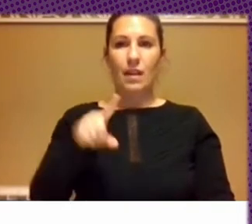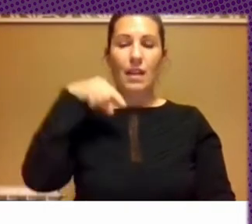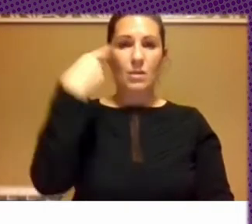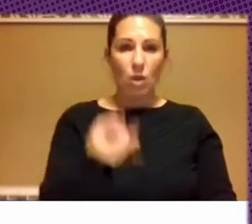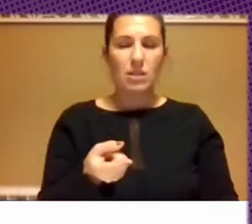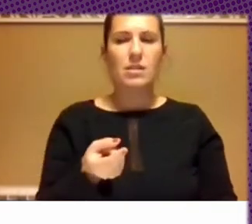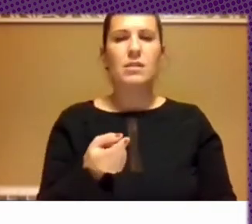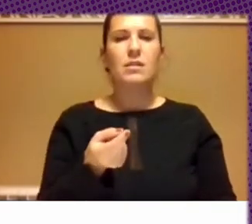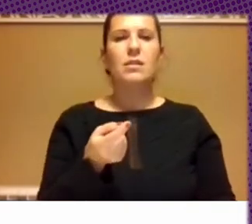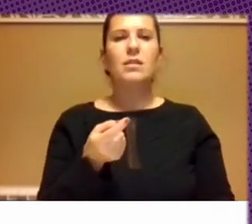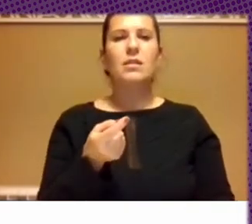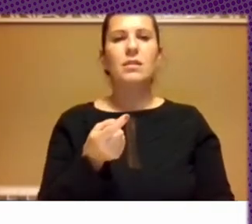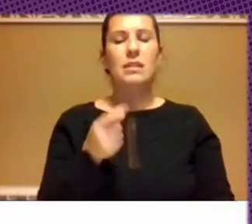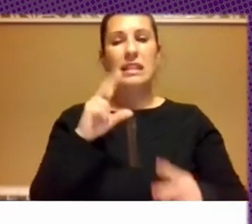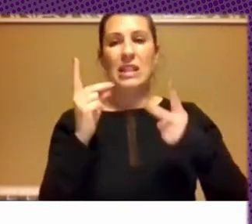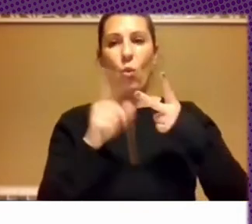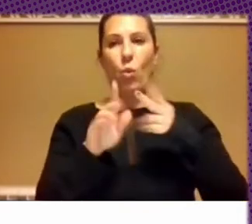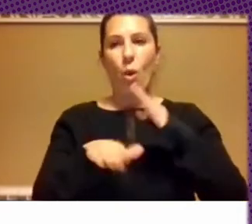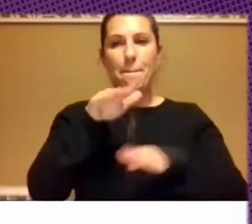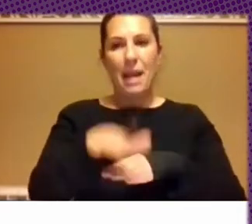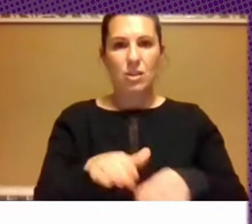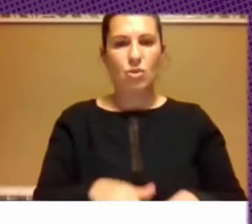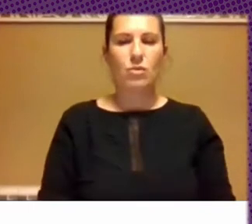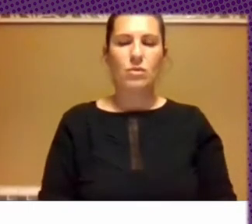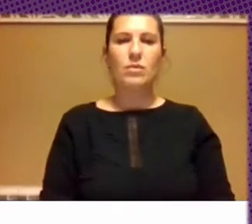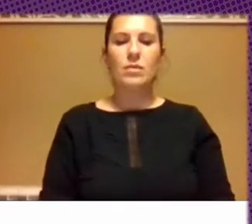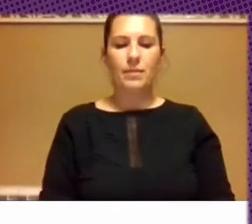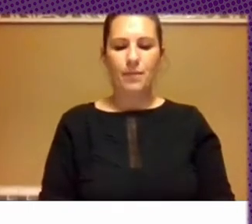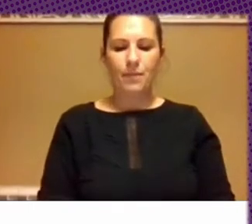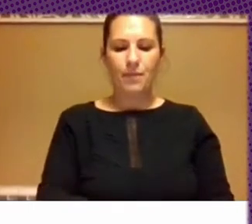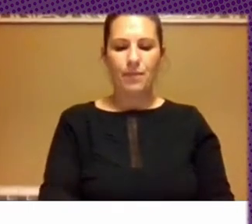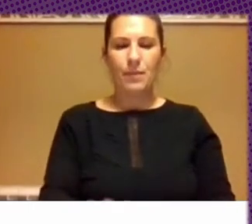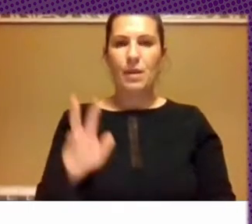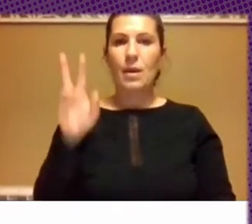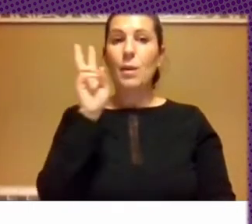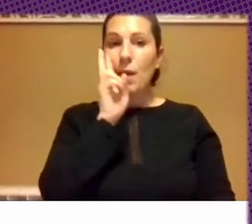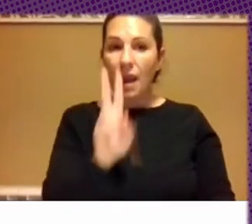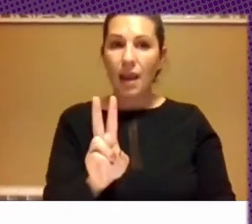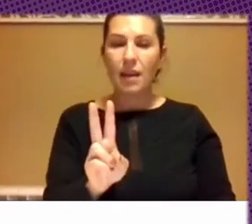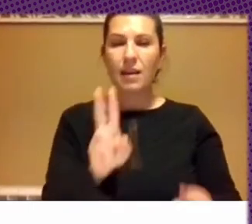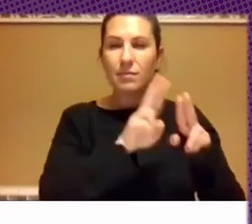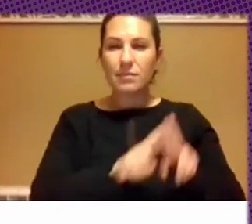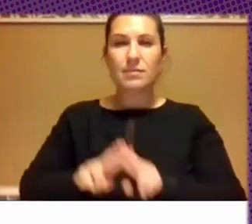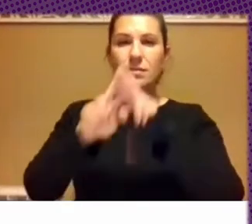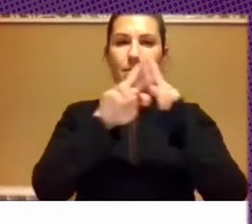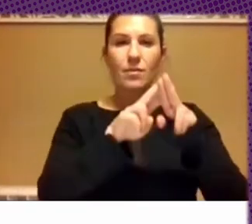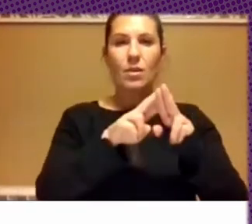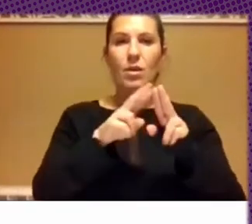paso secundario que era mirar todos estos